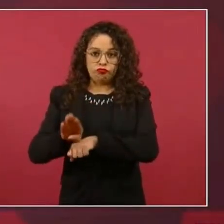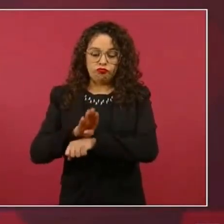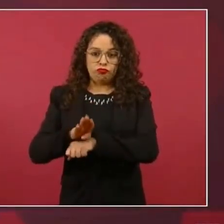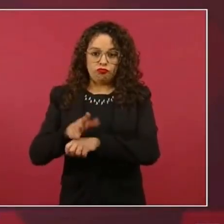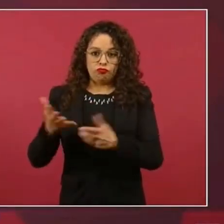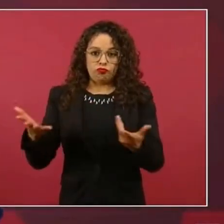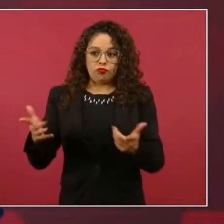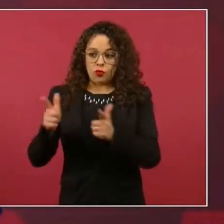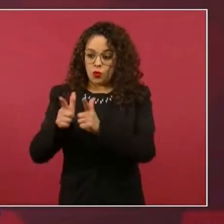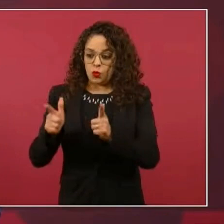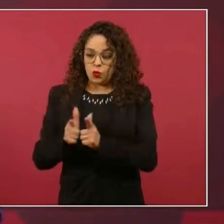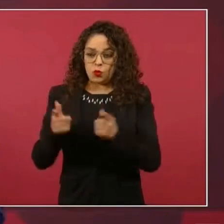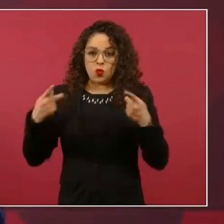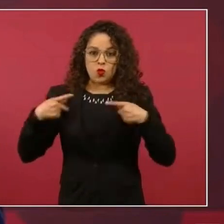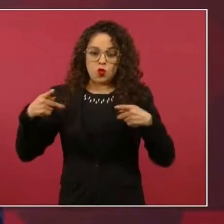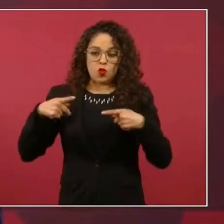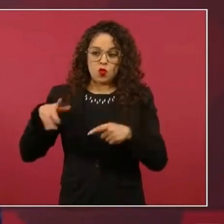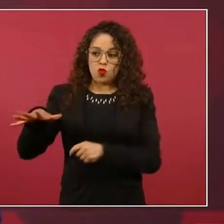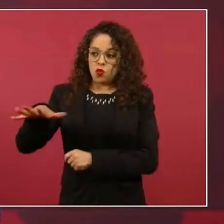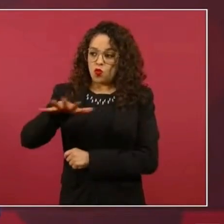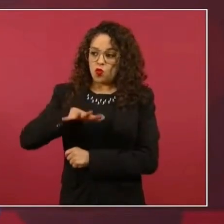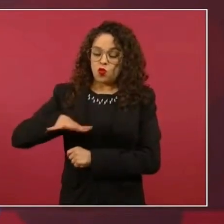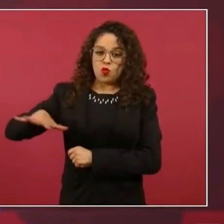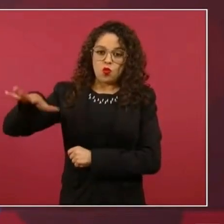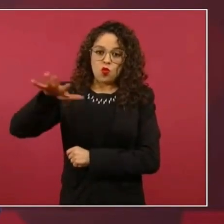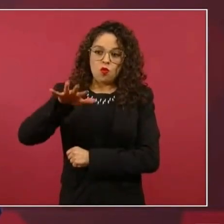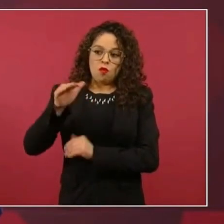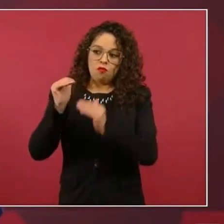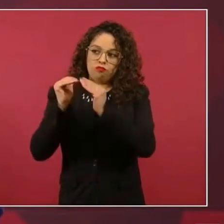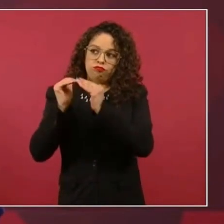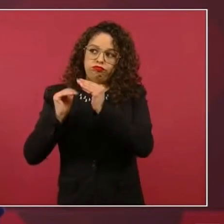que venía de tiempo atrás